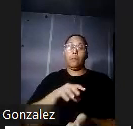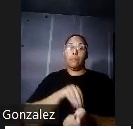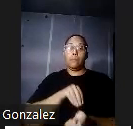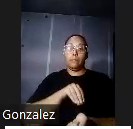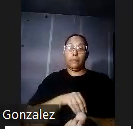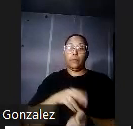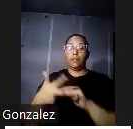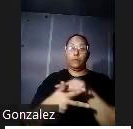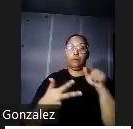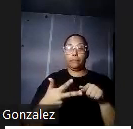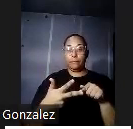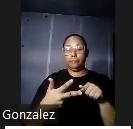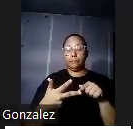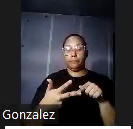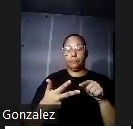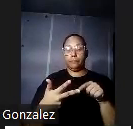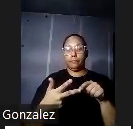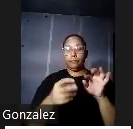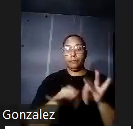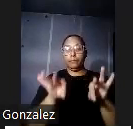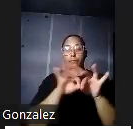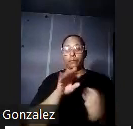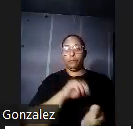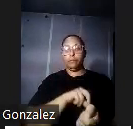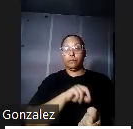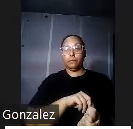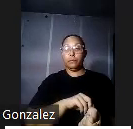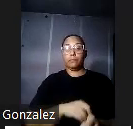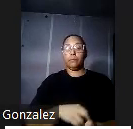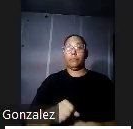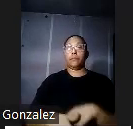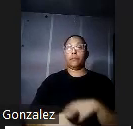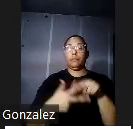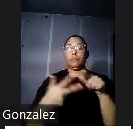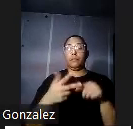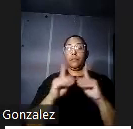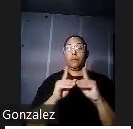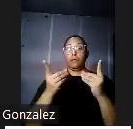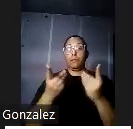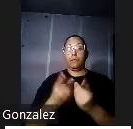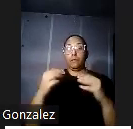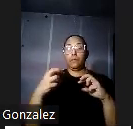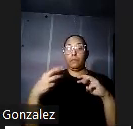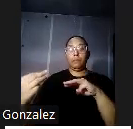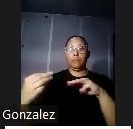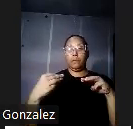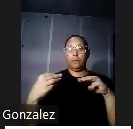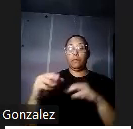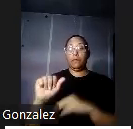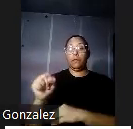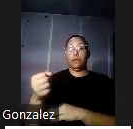a estos importantes médicos que trabajaron con la anemia por el departamento de guerra se nombró al doctor Ashford